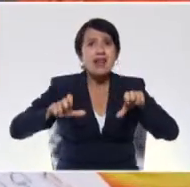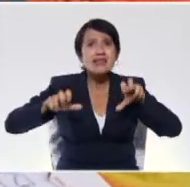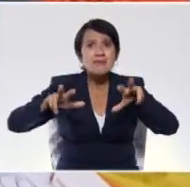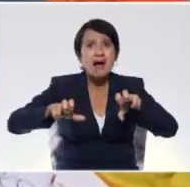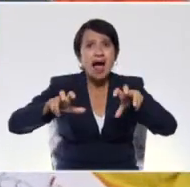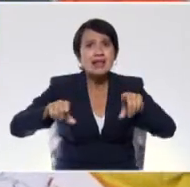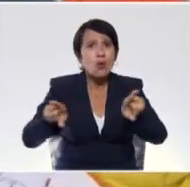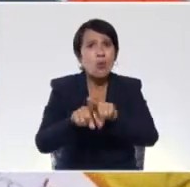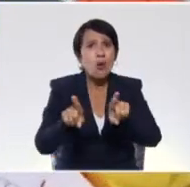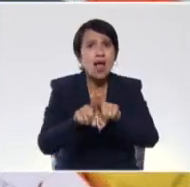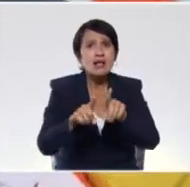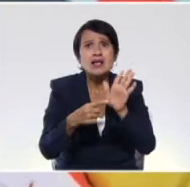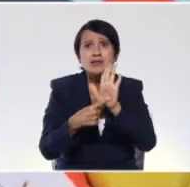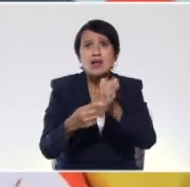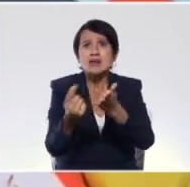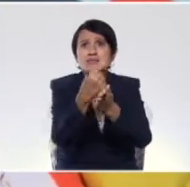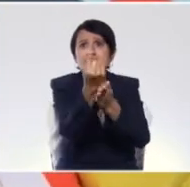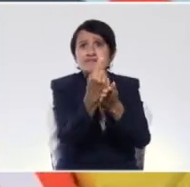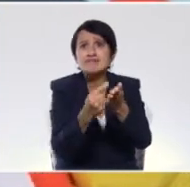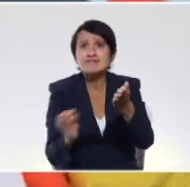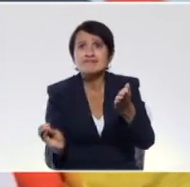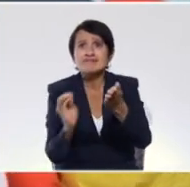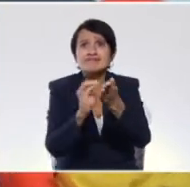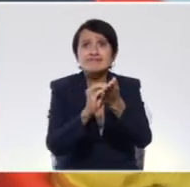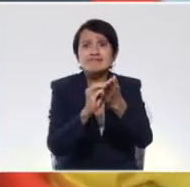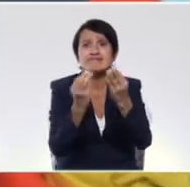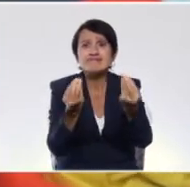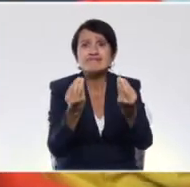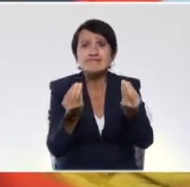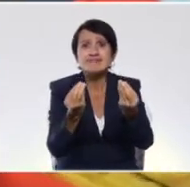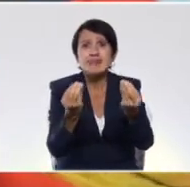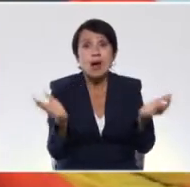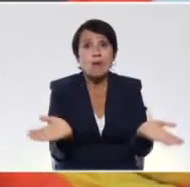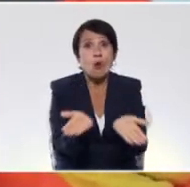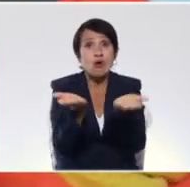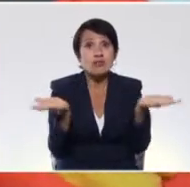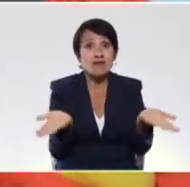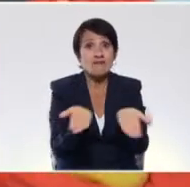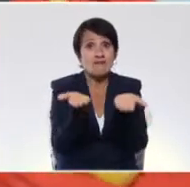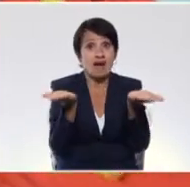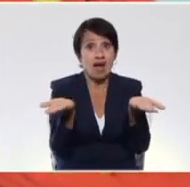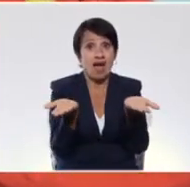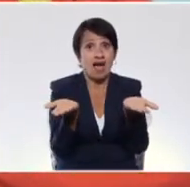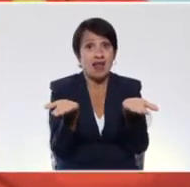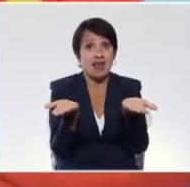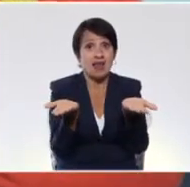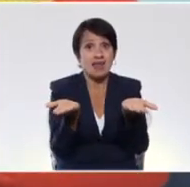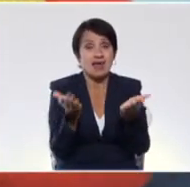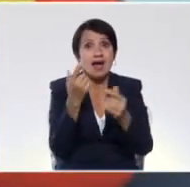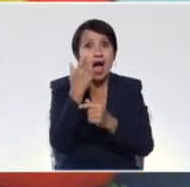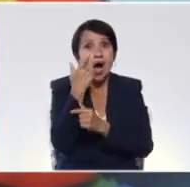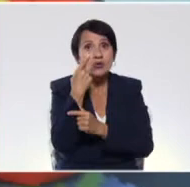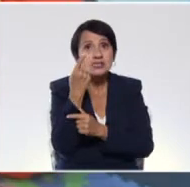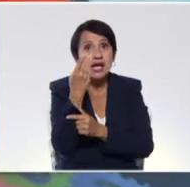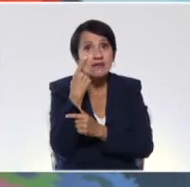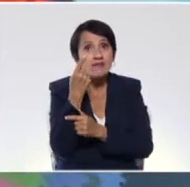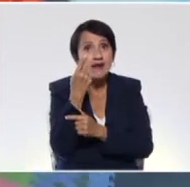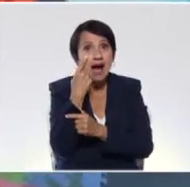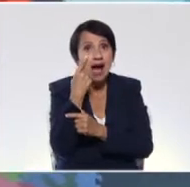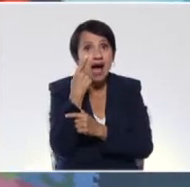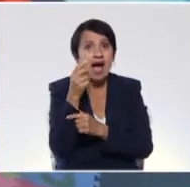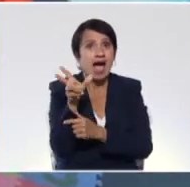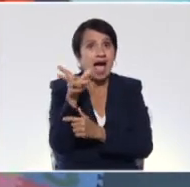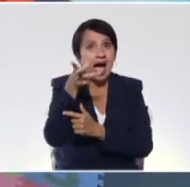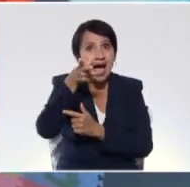Puedes colocar cualquier animal allí. ¿Para qué? Para que los motives a observar, a